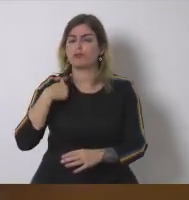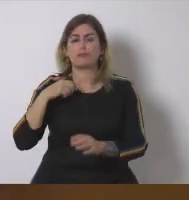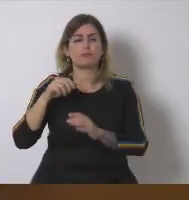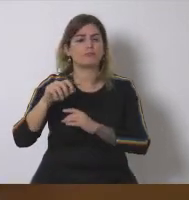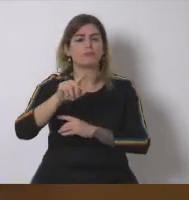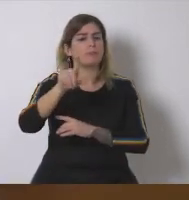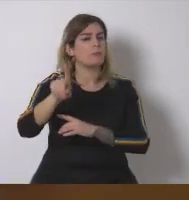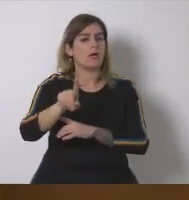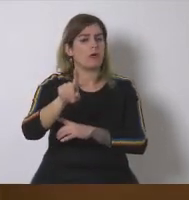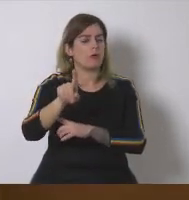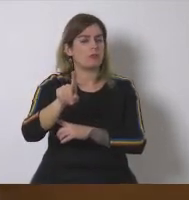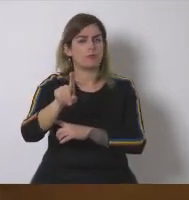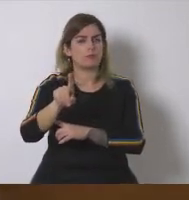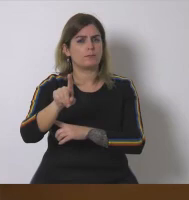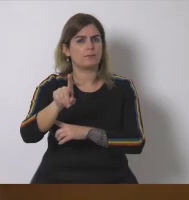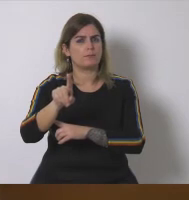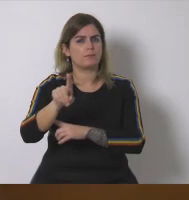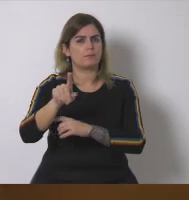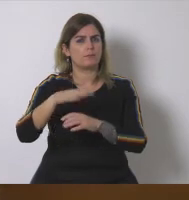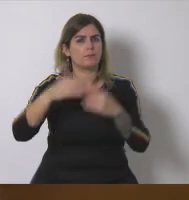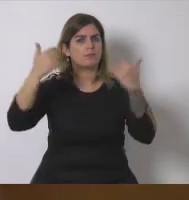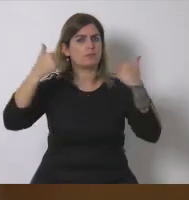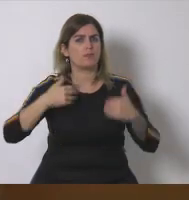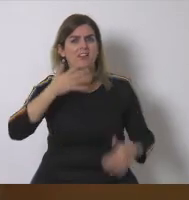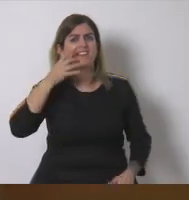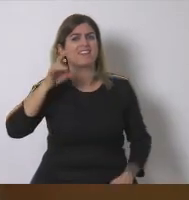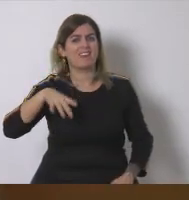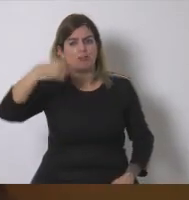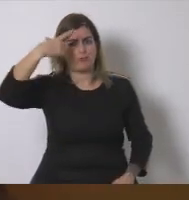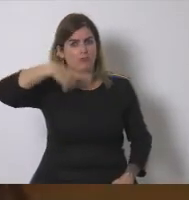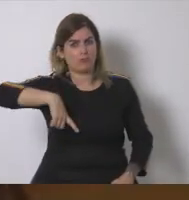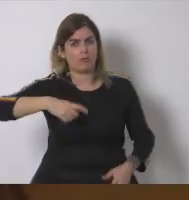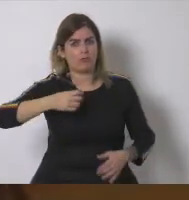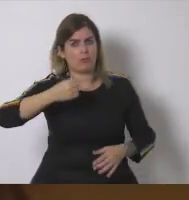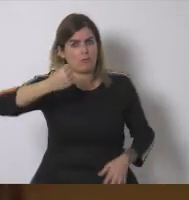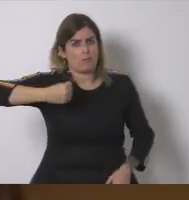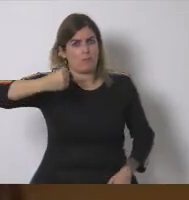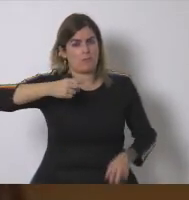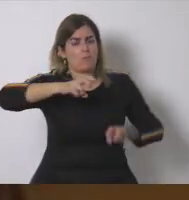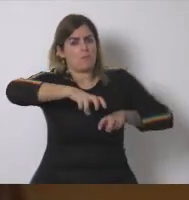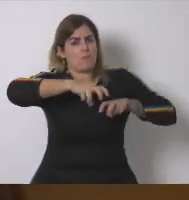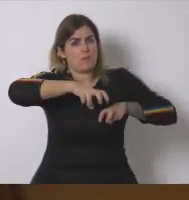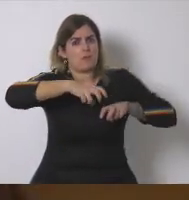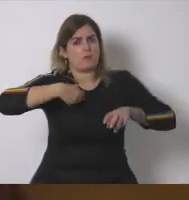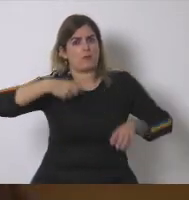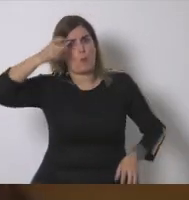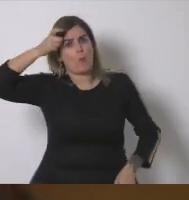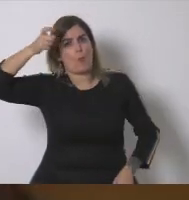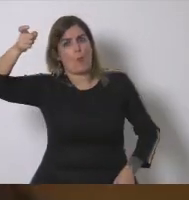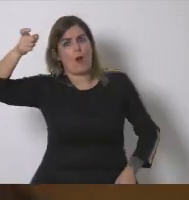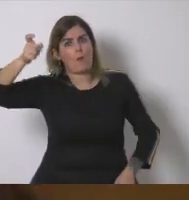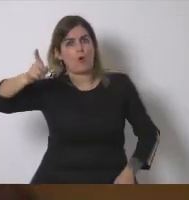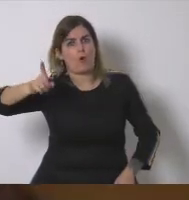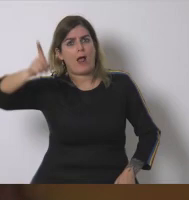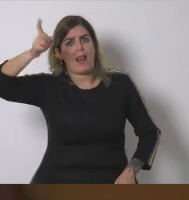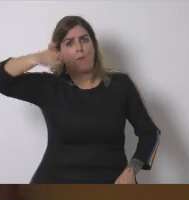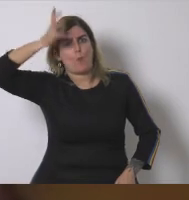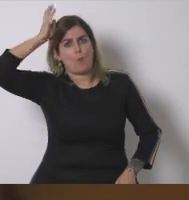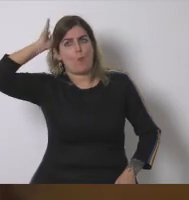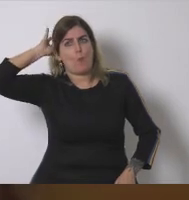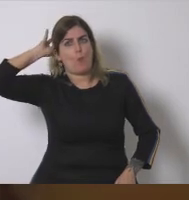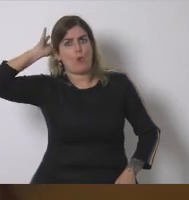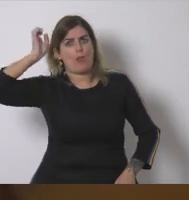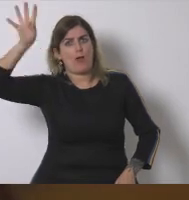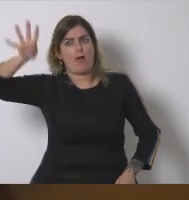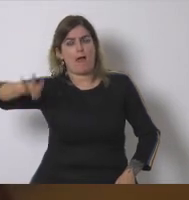sido muy enriquecedoras antes que nada quisiera decir que soy agricultor en un